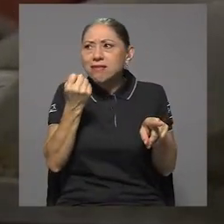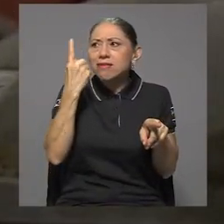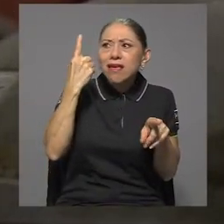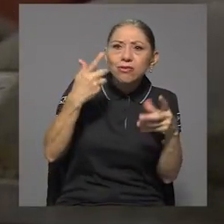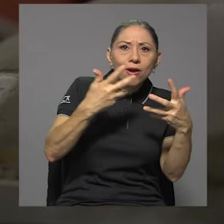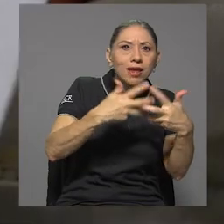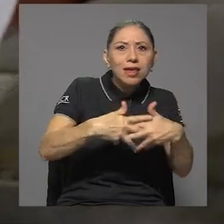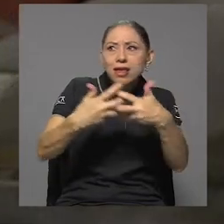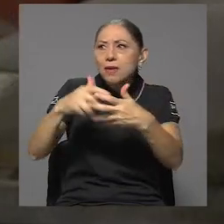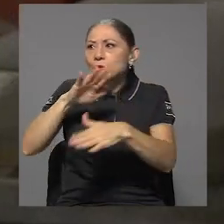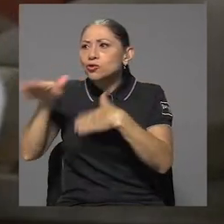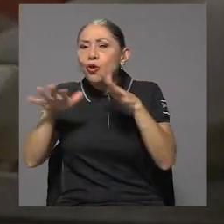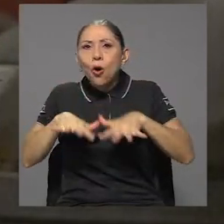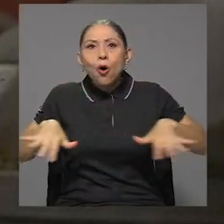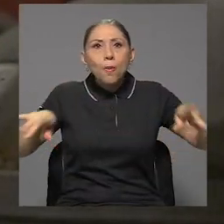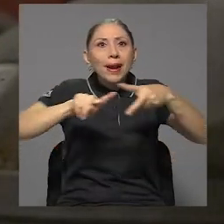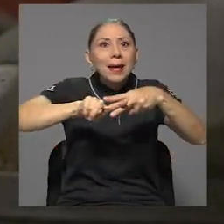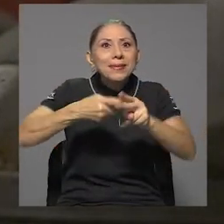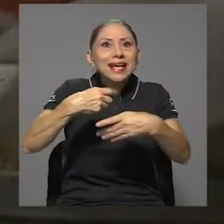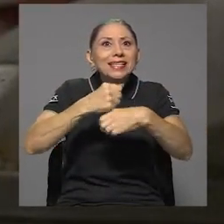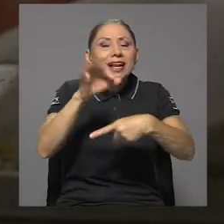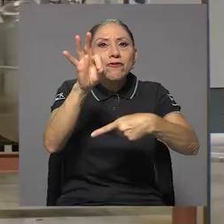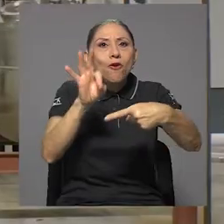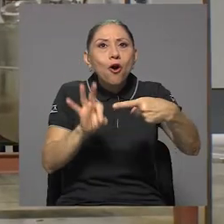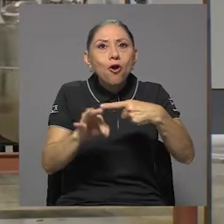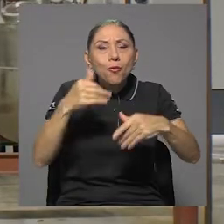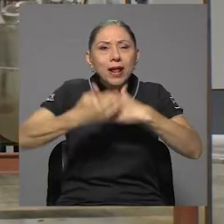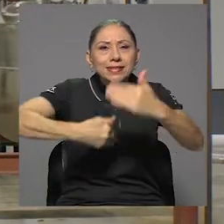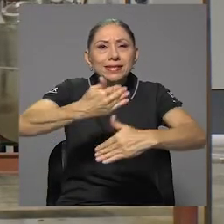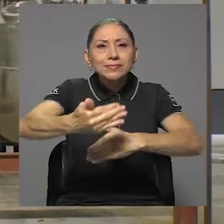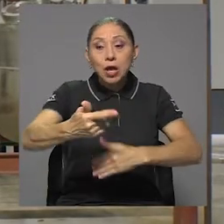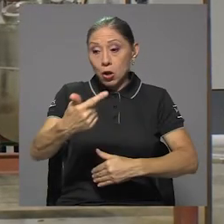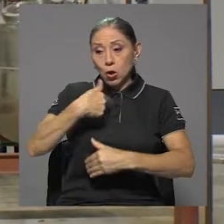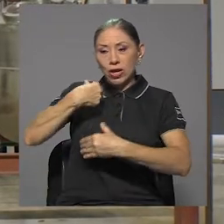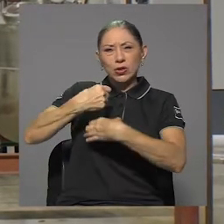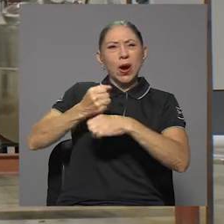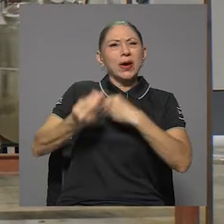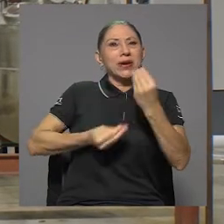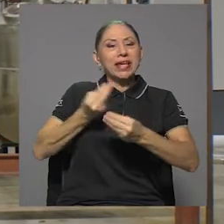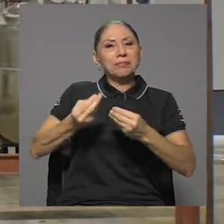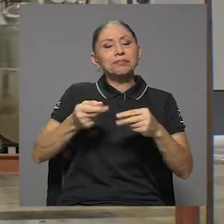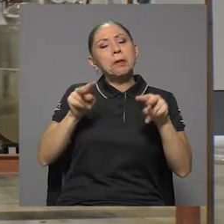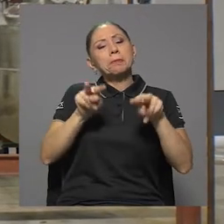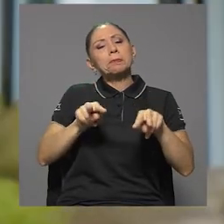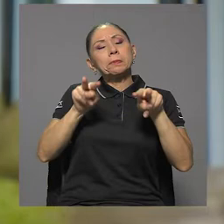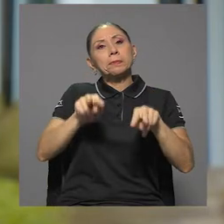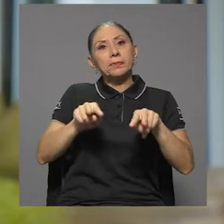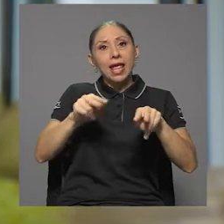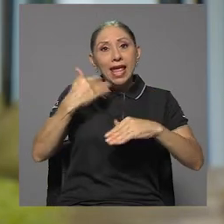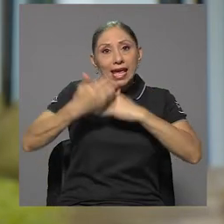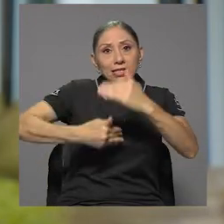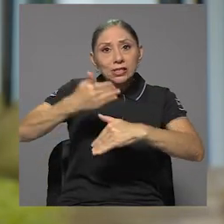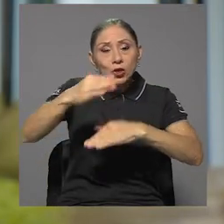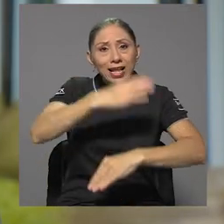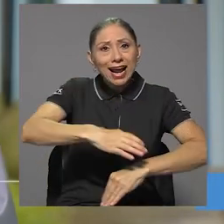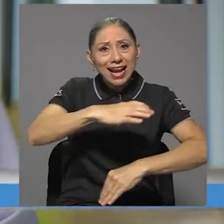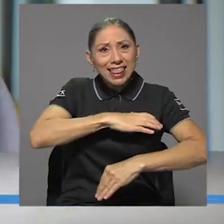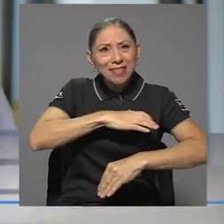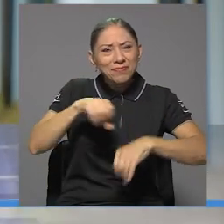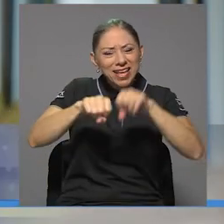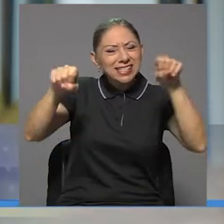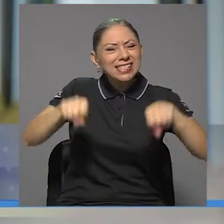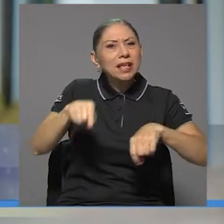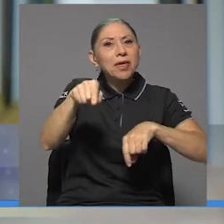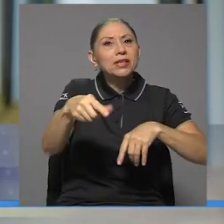toda la planta y todo lo que tenemos para empezar con formulaciones. Mi aporte concreto es el sistema de gestión de la calidad. El sistema de gestión de la calidad